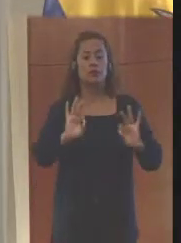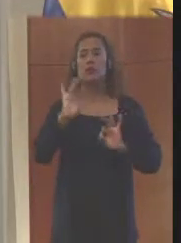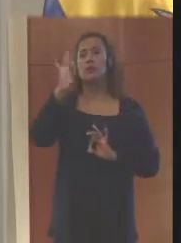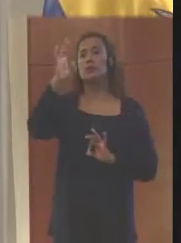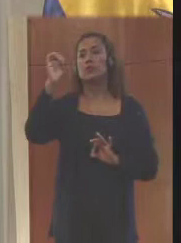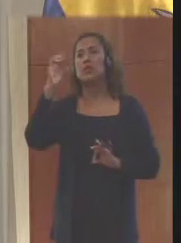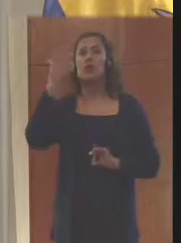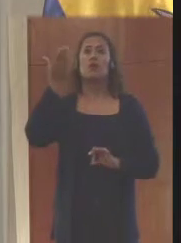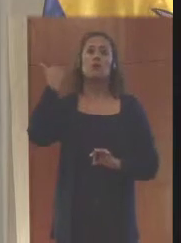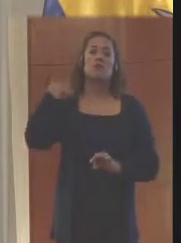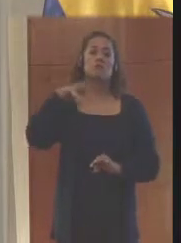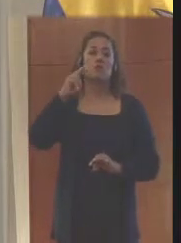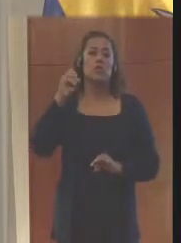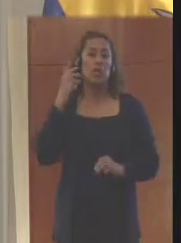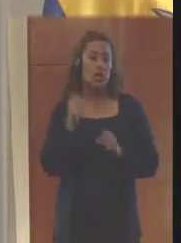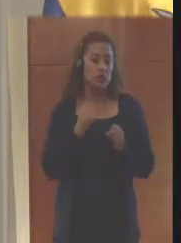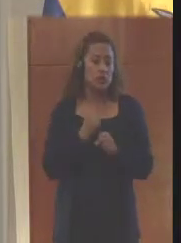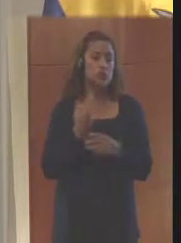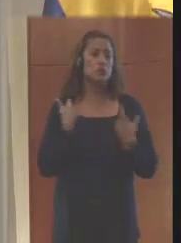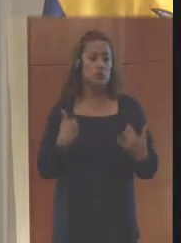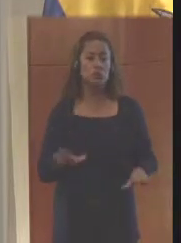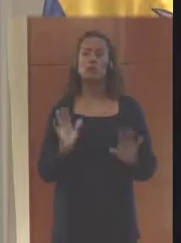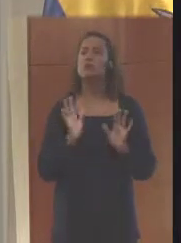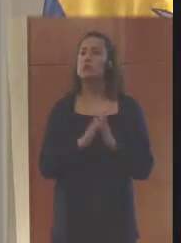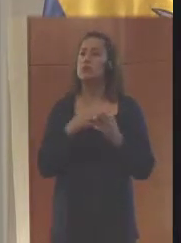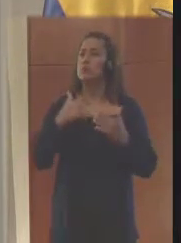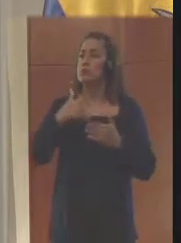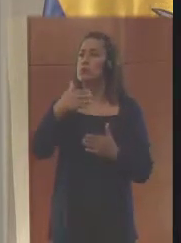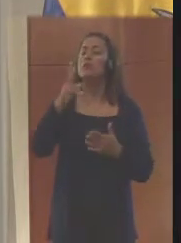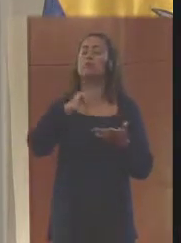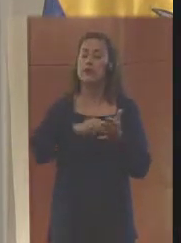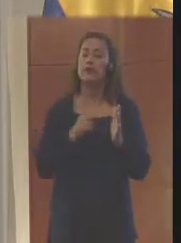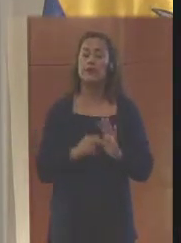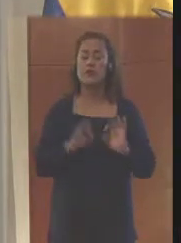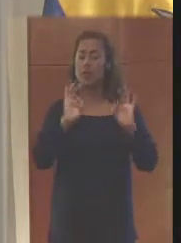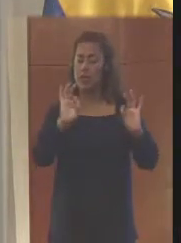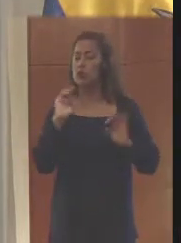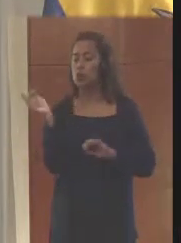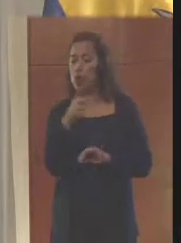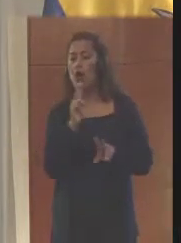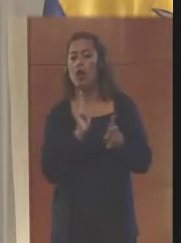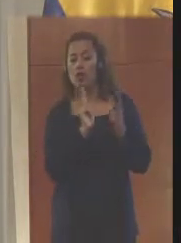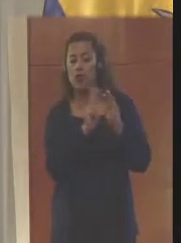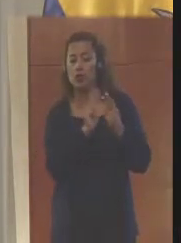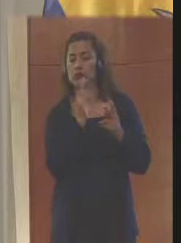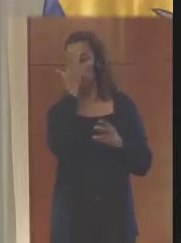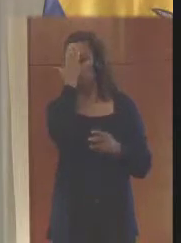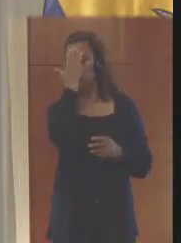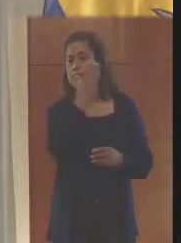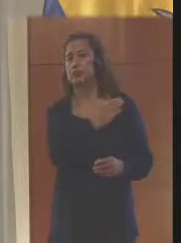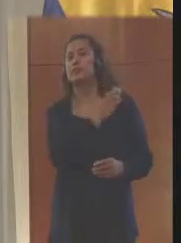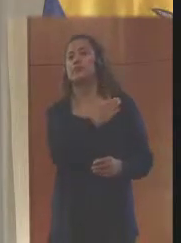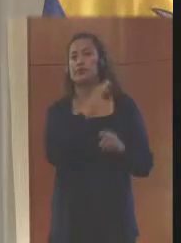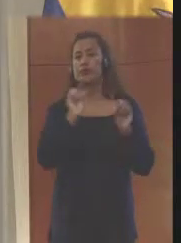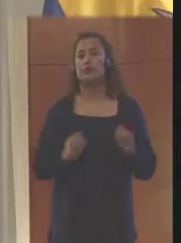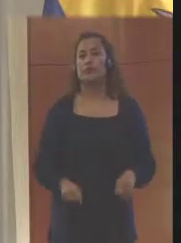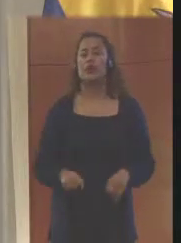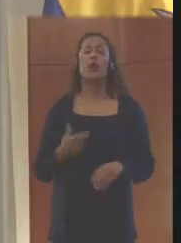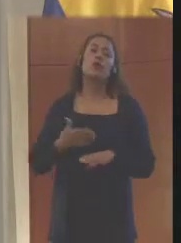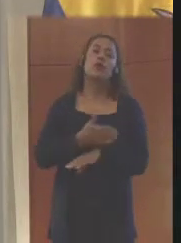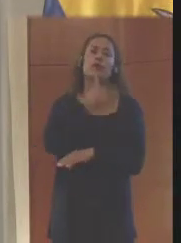70, 20 años de existir en Colombia. Eso es un punto a favor. Cuando nosotros tomamos la decisión de